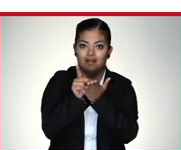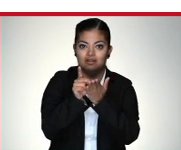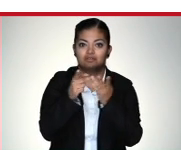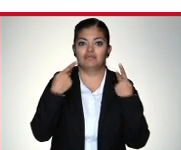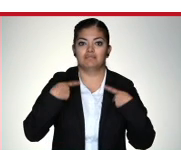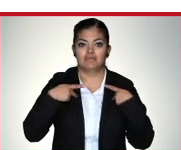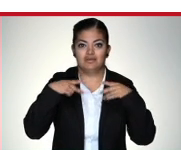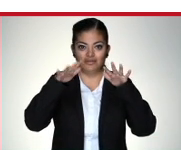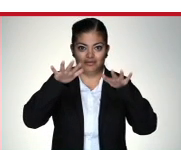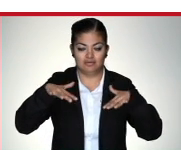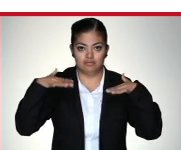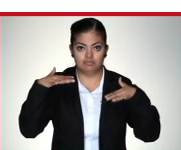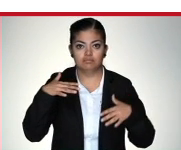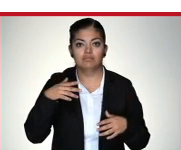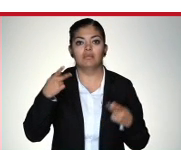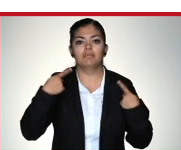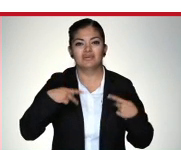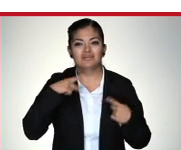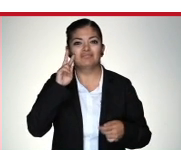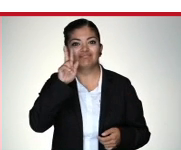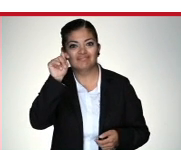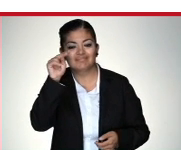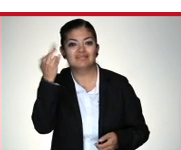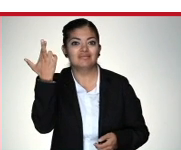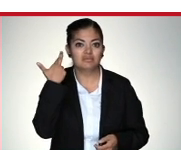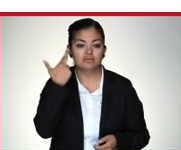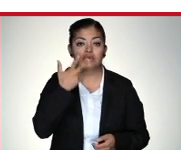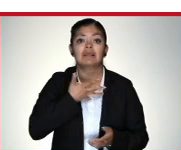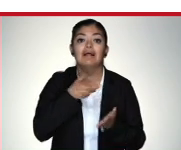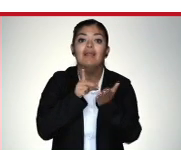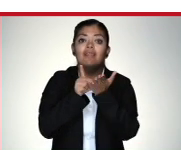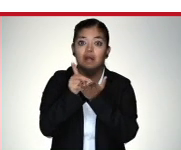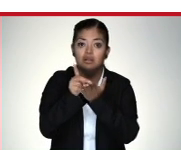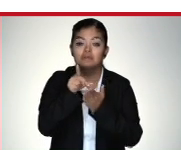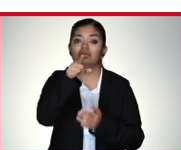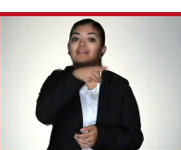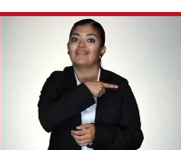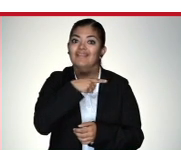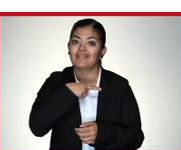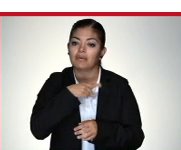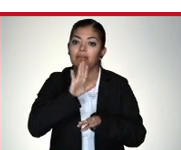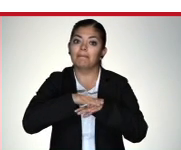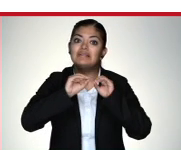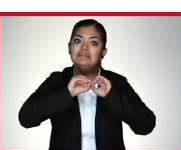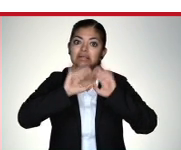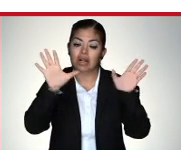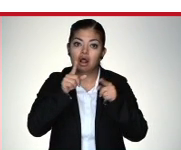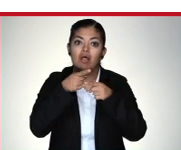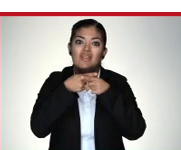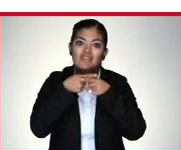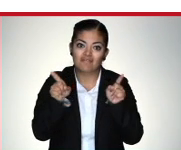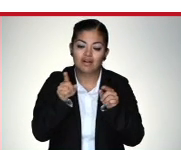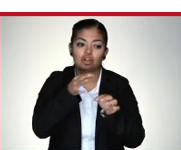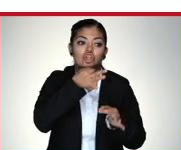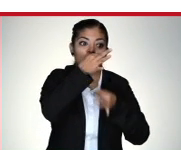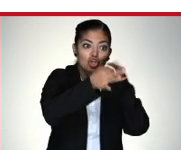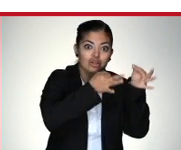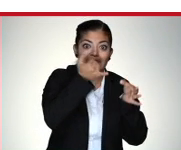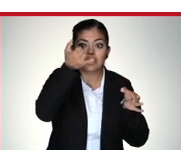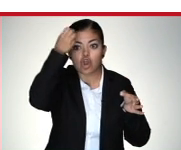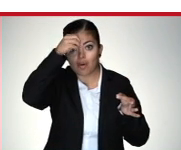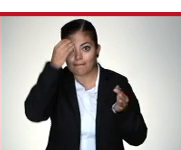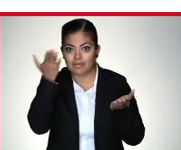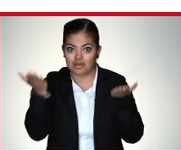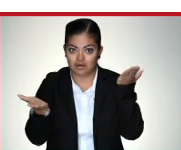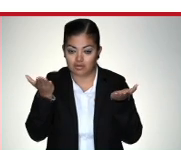Conoce los derechos de las audiencias. Los radioescuchas y televidentes tenemos derecho a que se diferencie con claridad la